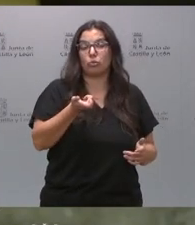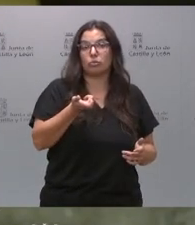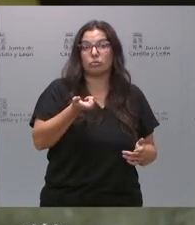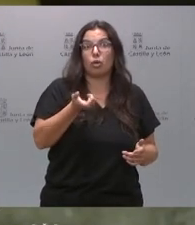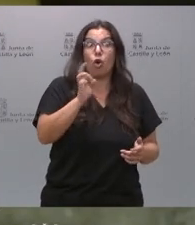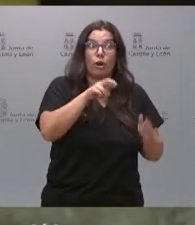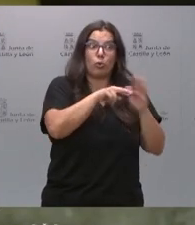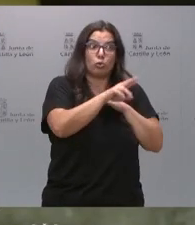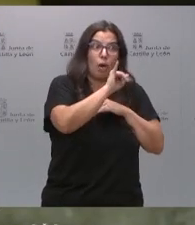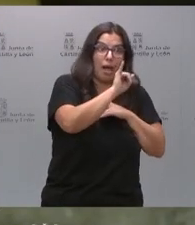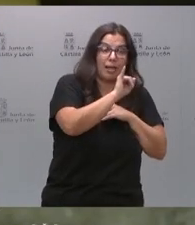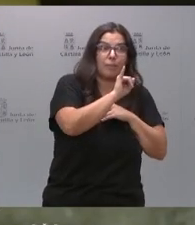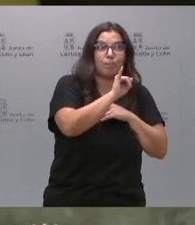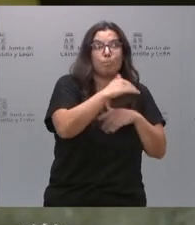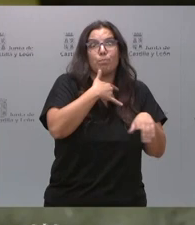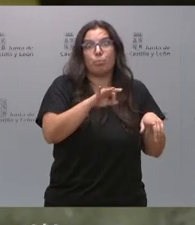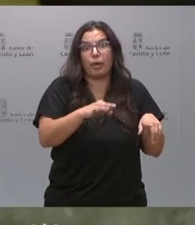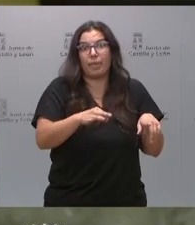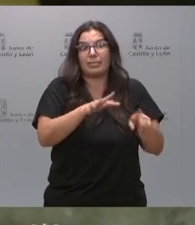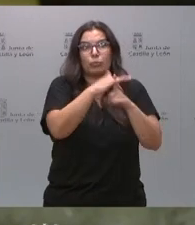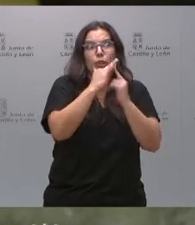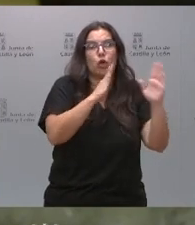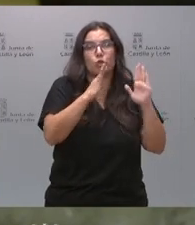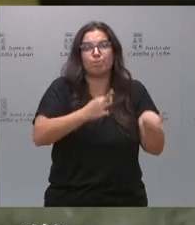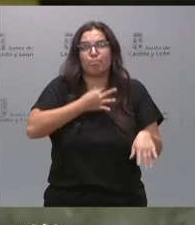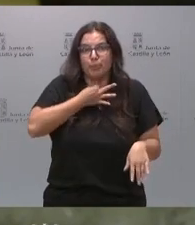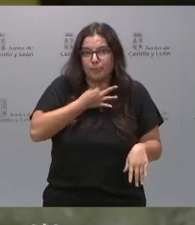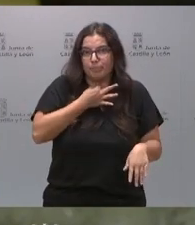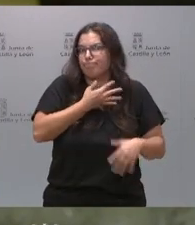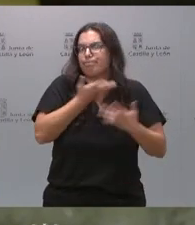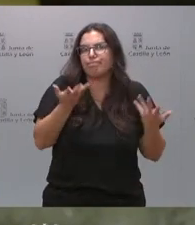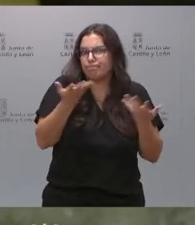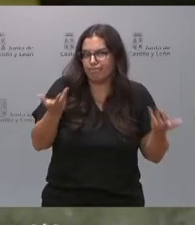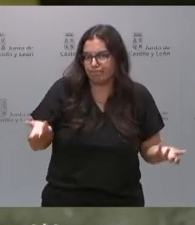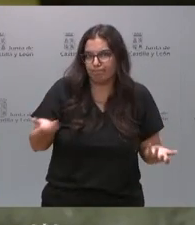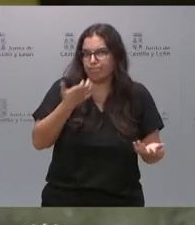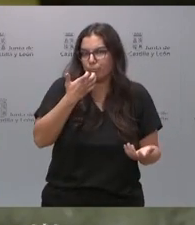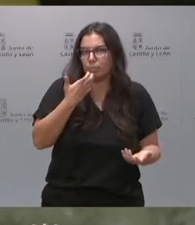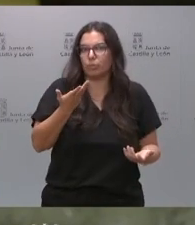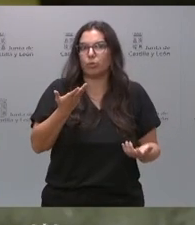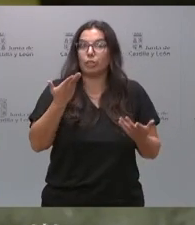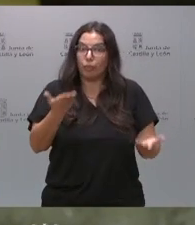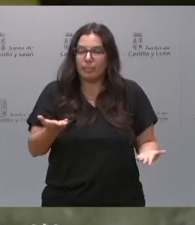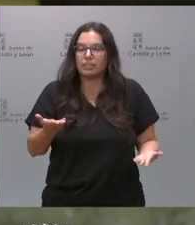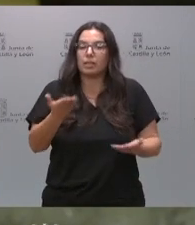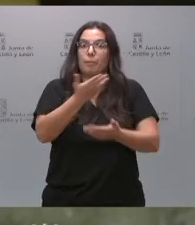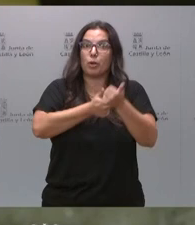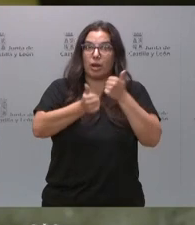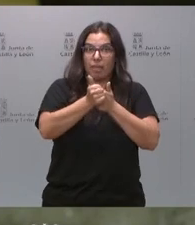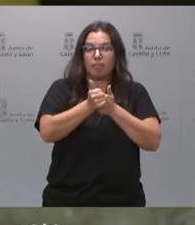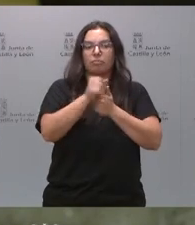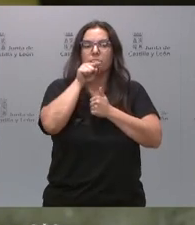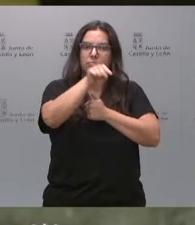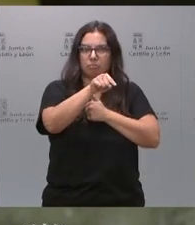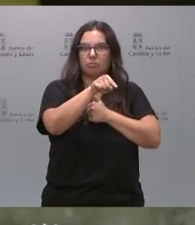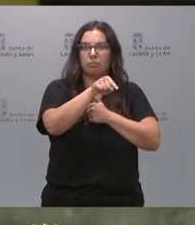teniendo recursos suficientes a lo mejor están pasando por unas circunstancias difíciles. Entonces, a partir de ahí